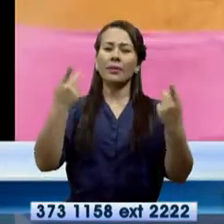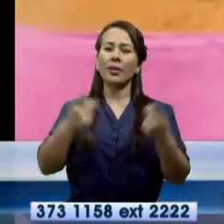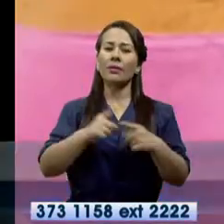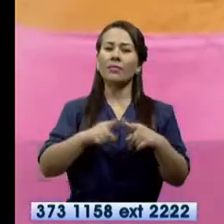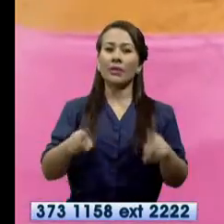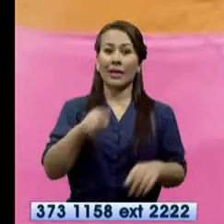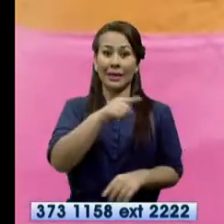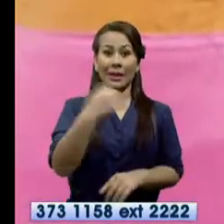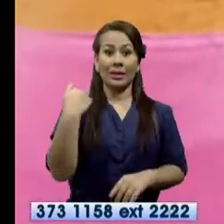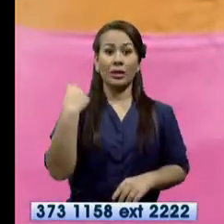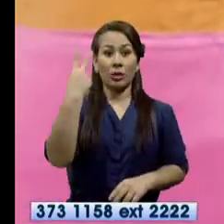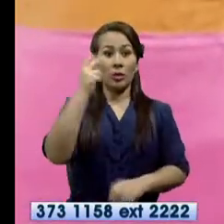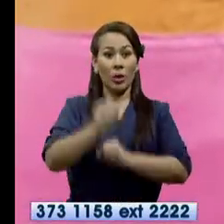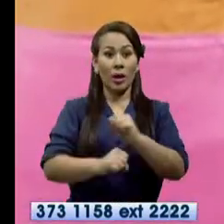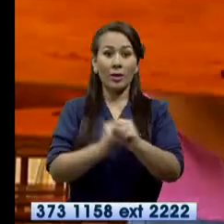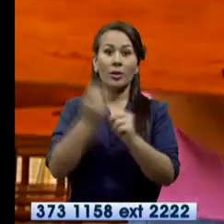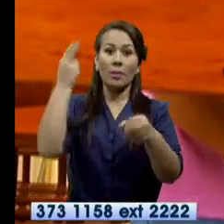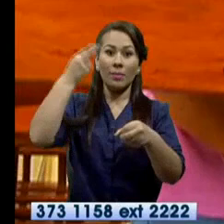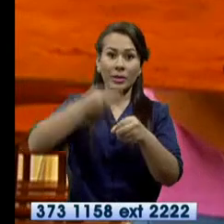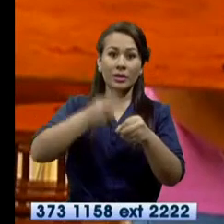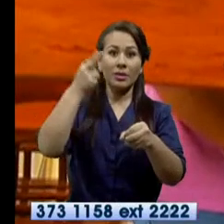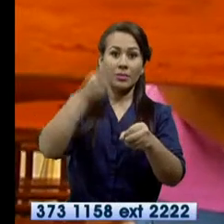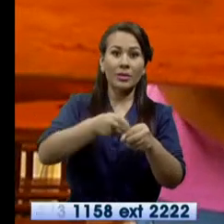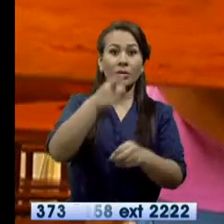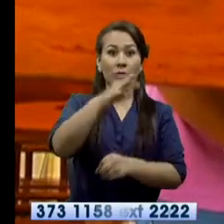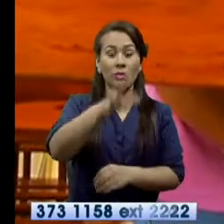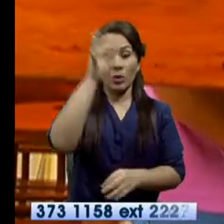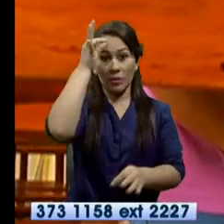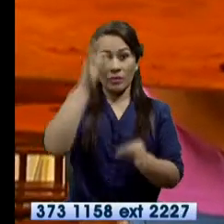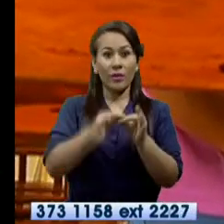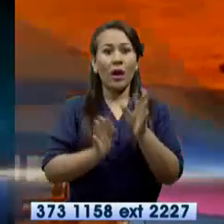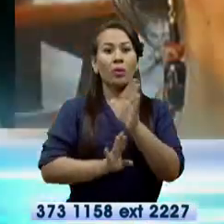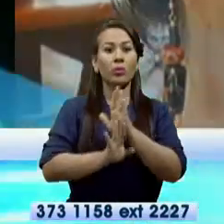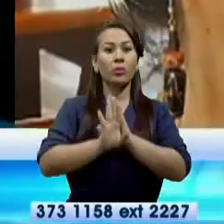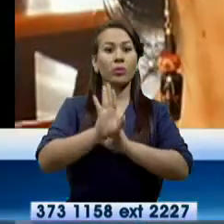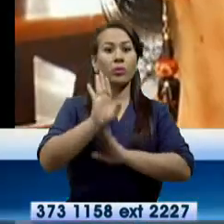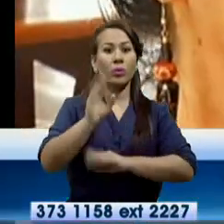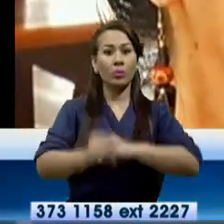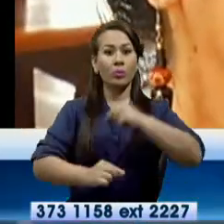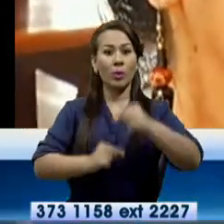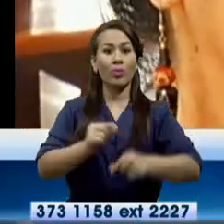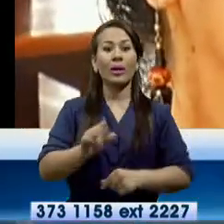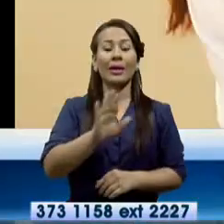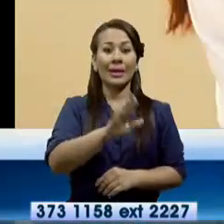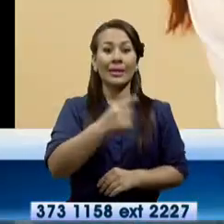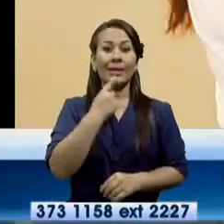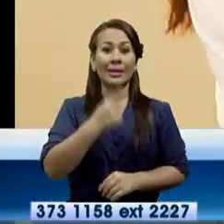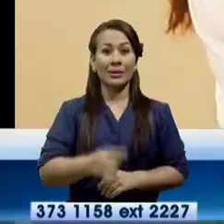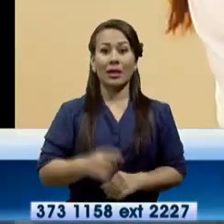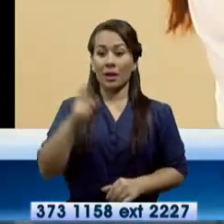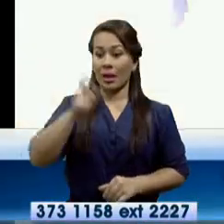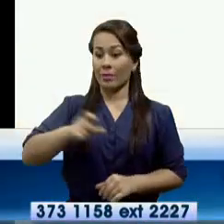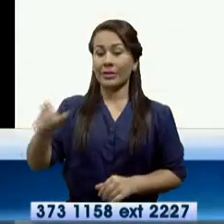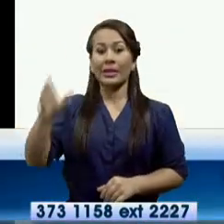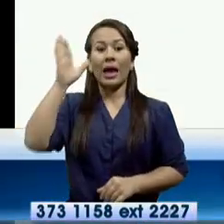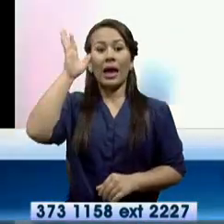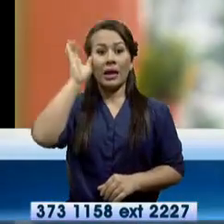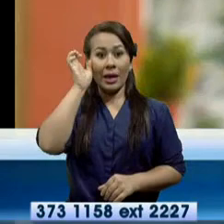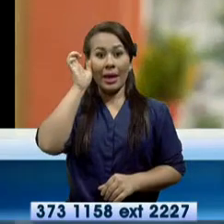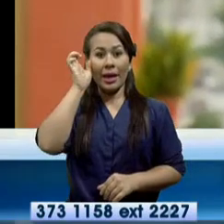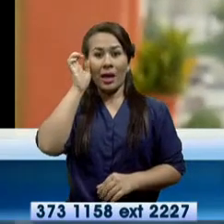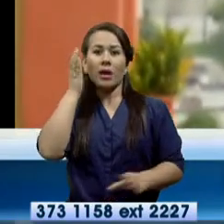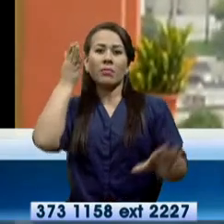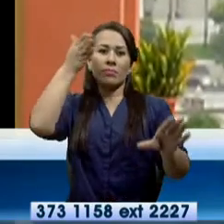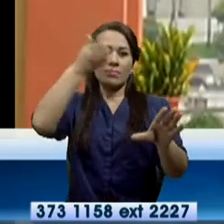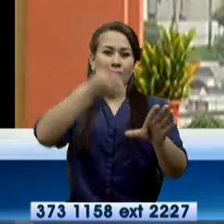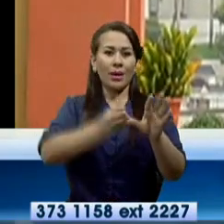Tiene dos años viniendo a la iglesia, pero su fe ha crecido en poco tiempo. Bartil admite que el creyente vuelve por el mismo sendero